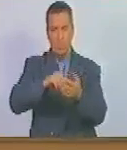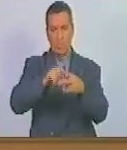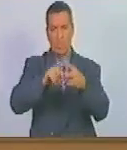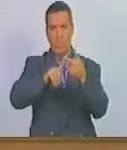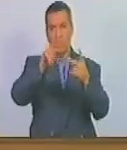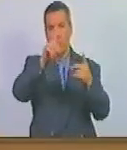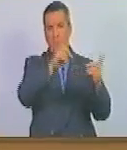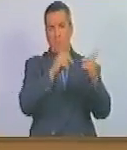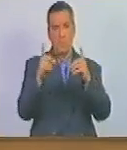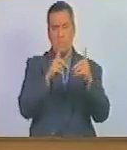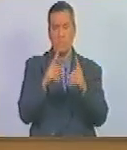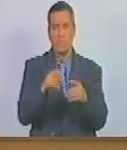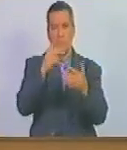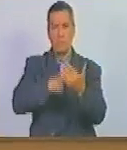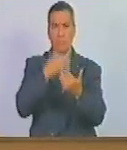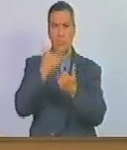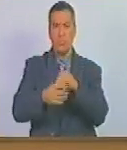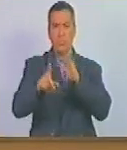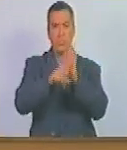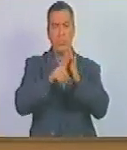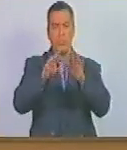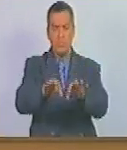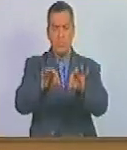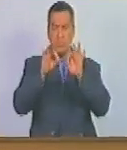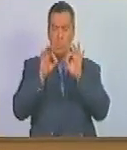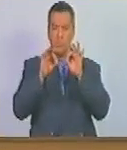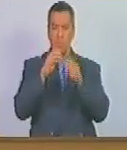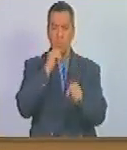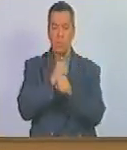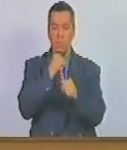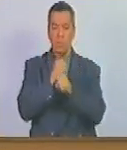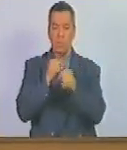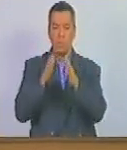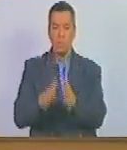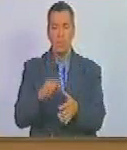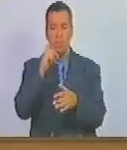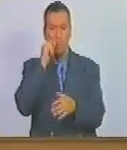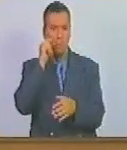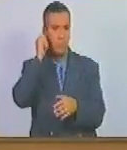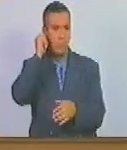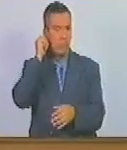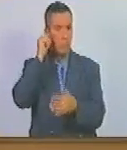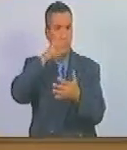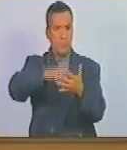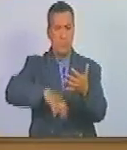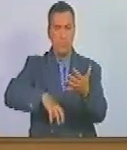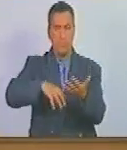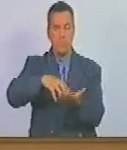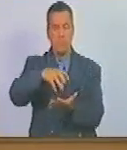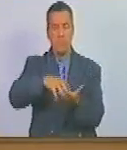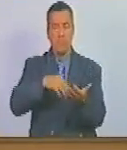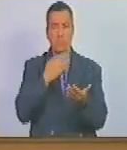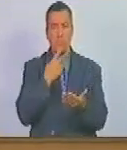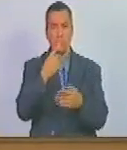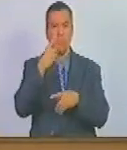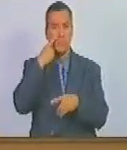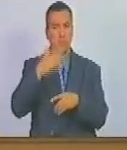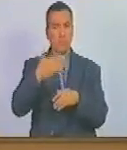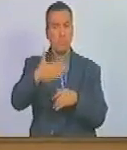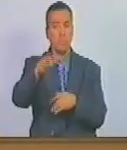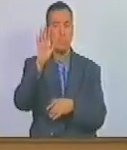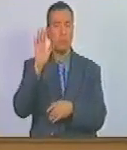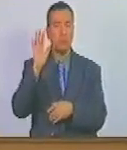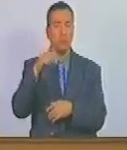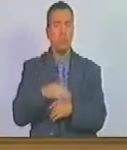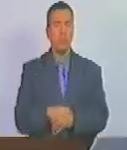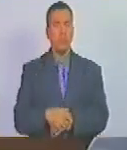discusión el proyecto de ley especial de las trabajadoras y los trabajadores agrícolas sírvanse a manifestarlo con la ciudad de